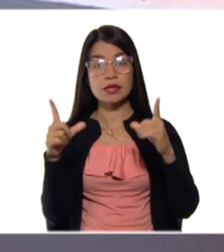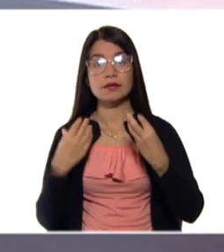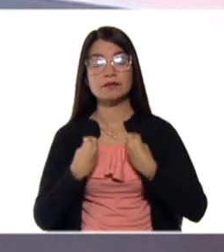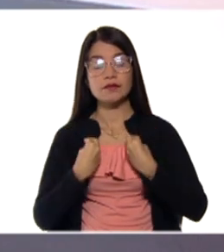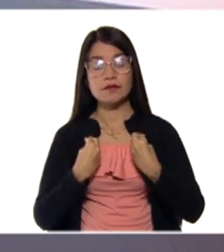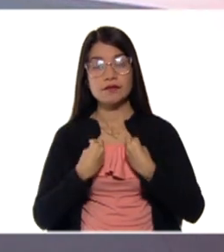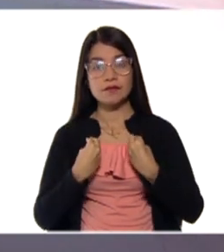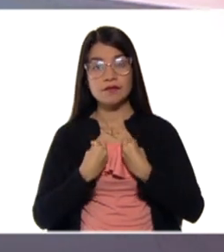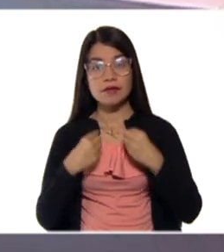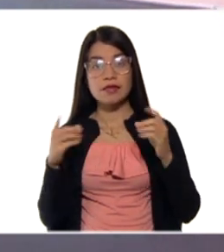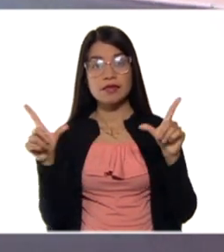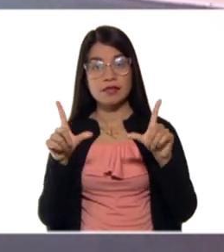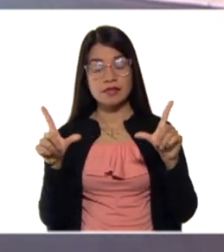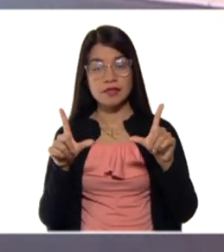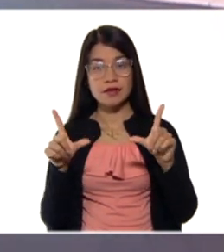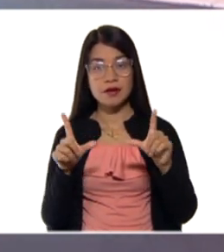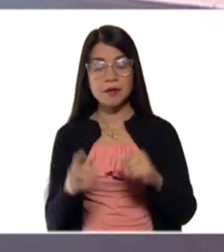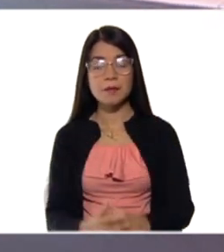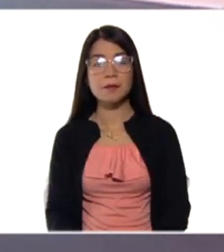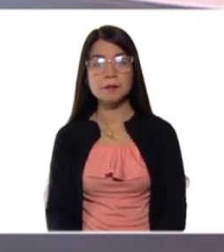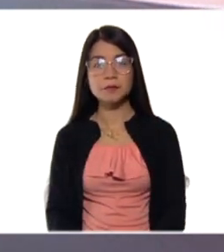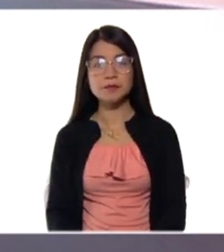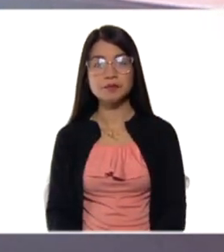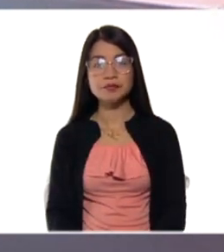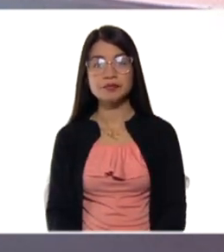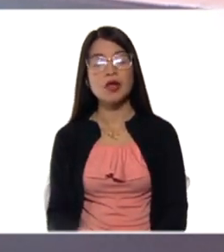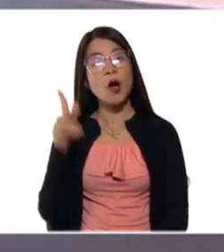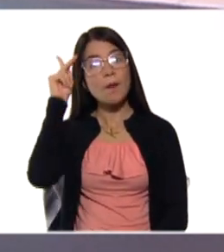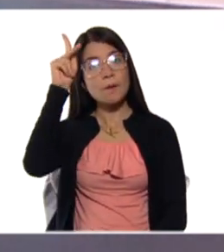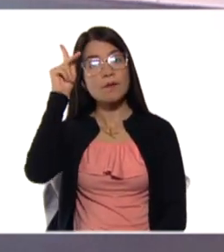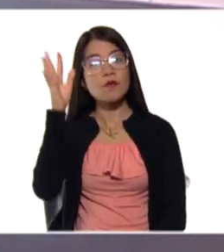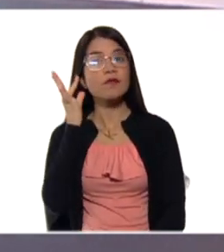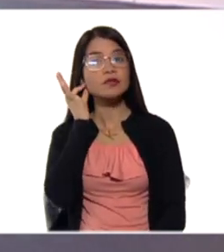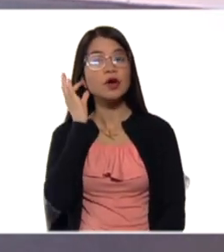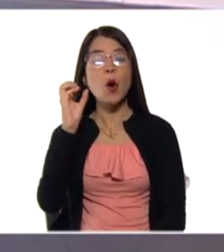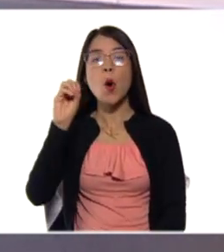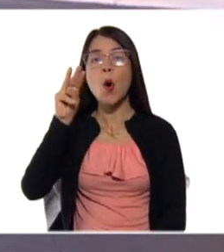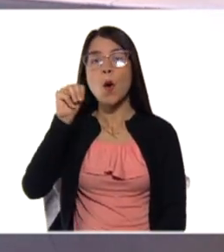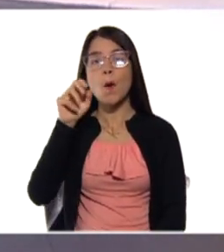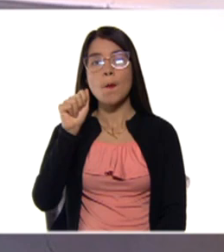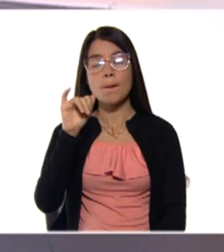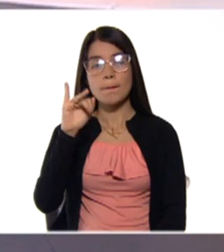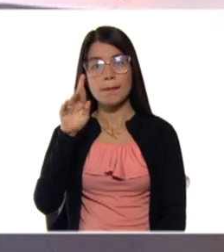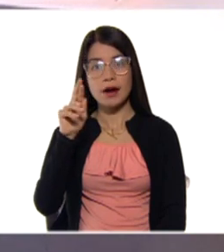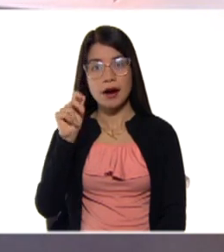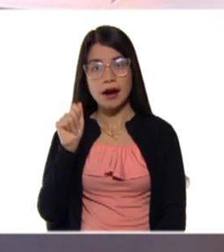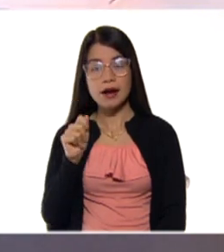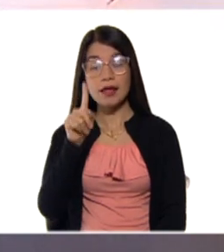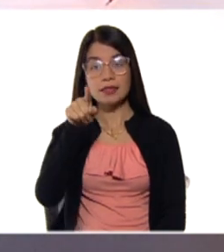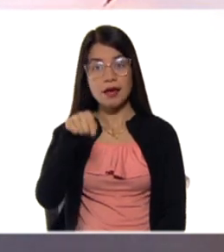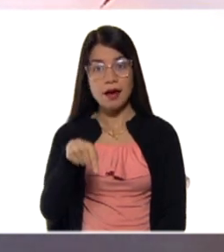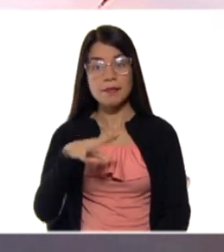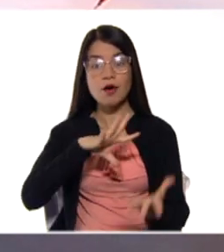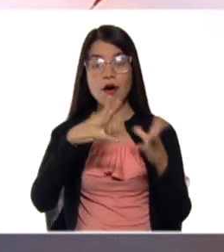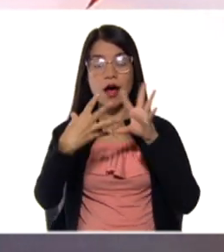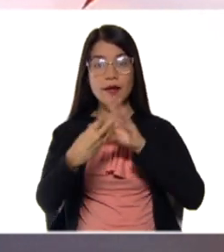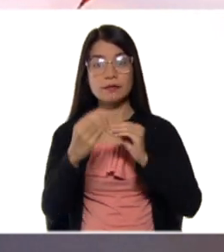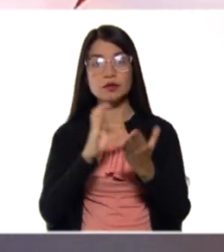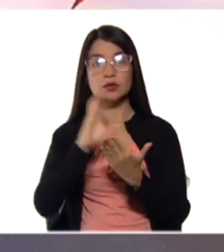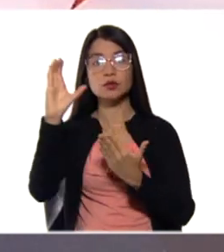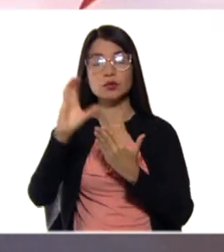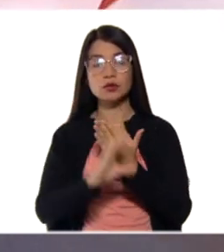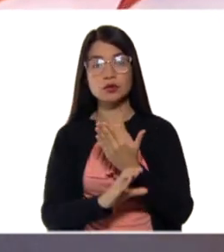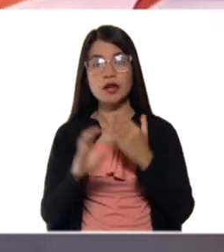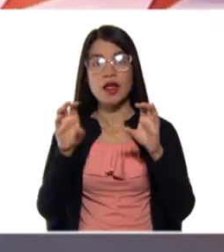de Venezuela, Vive TV, contaremos con la profesora Omaira Guerrero, pero así también con las adaptaciones curriculares